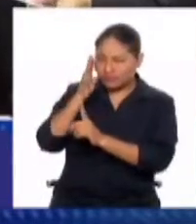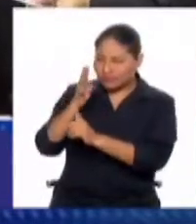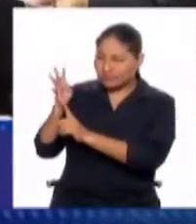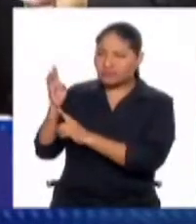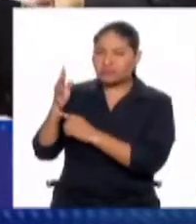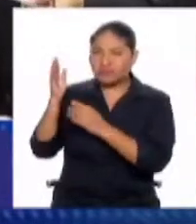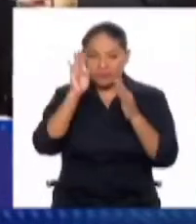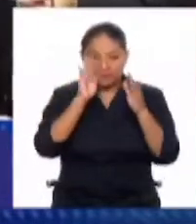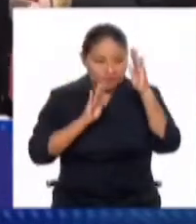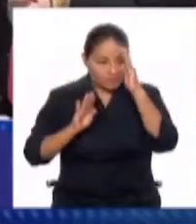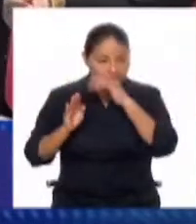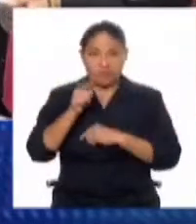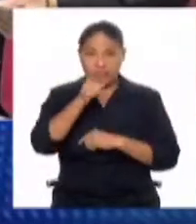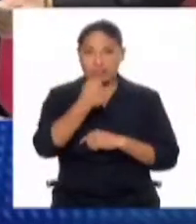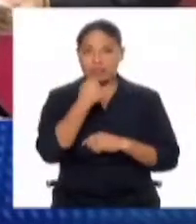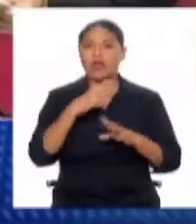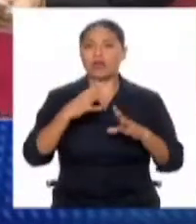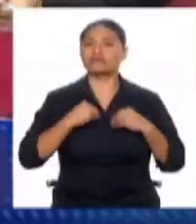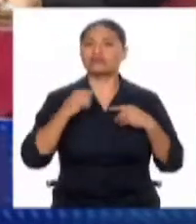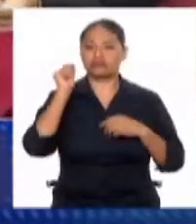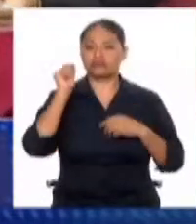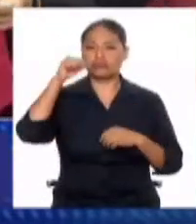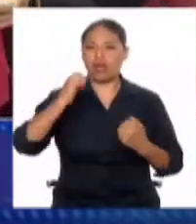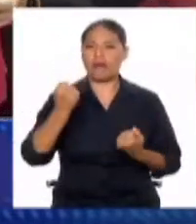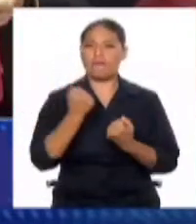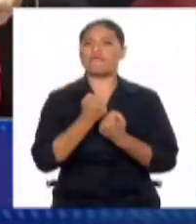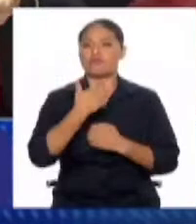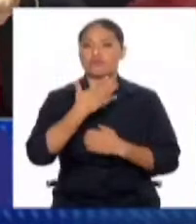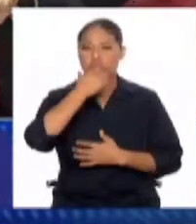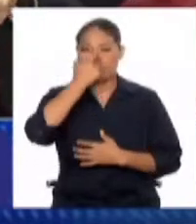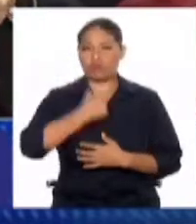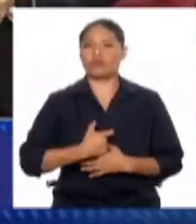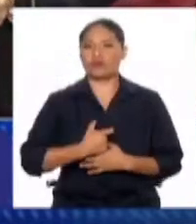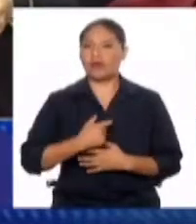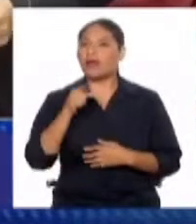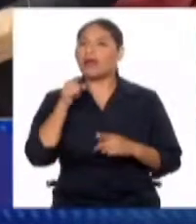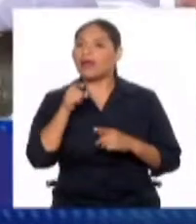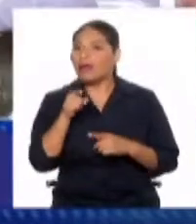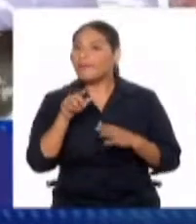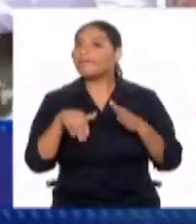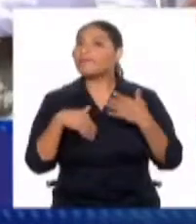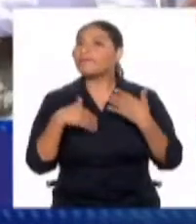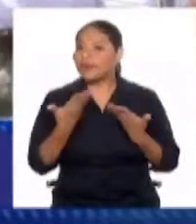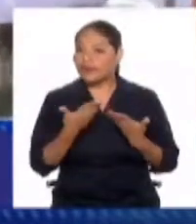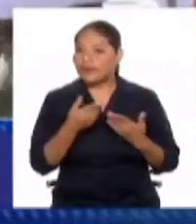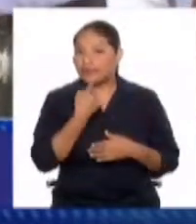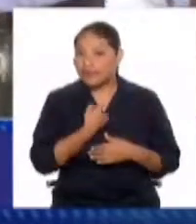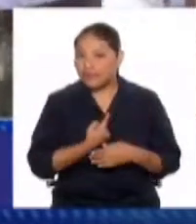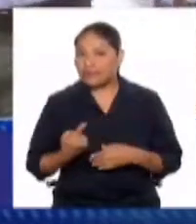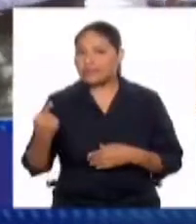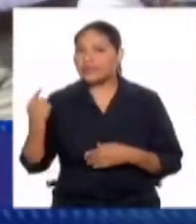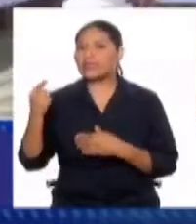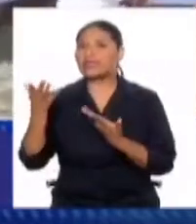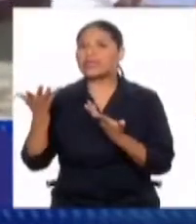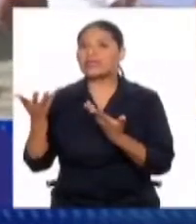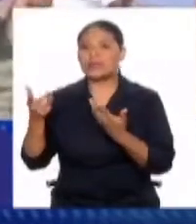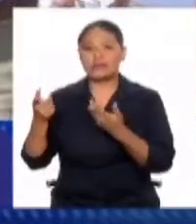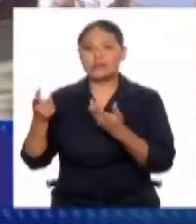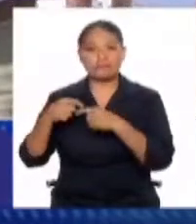colaboración eficaz, como es conocido este régimen, él tendría que, digamos,